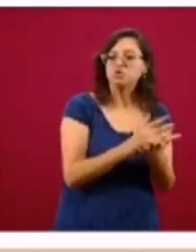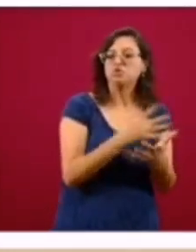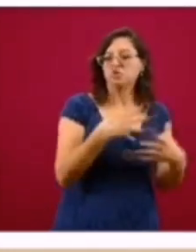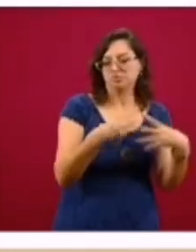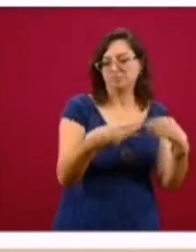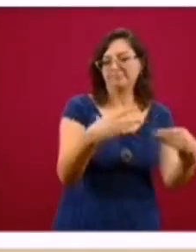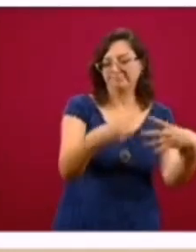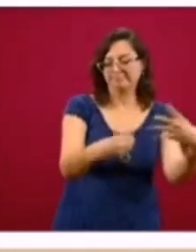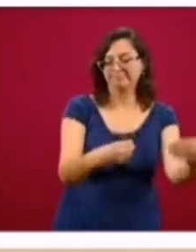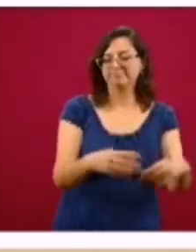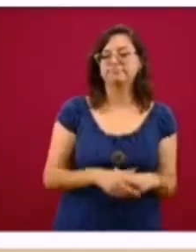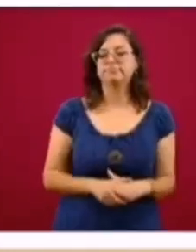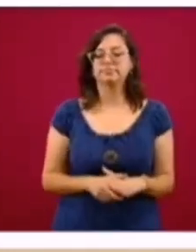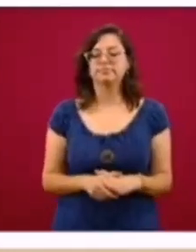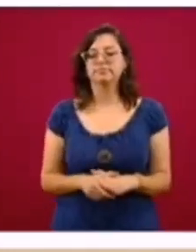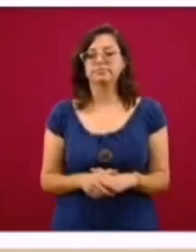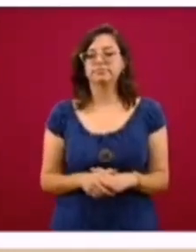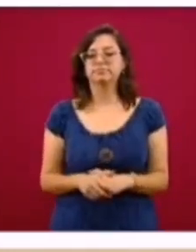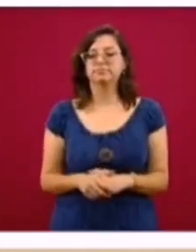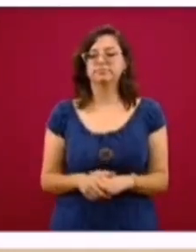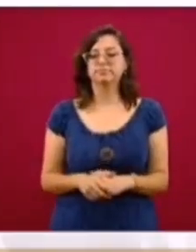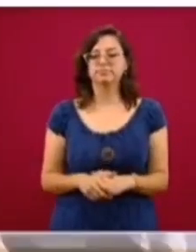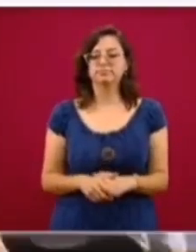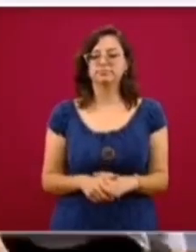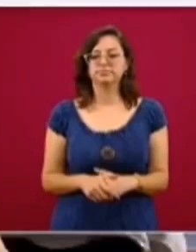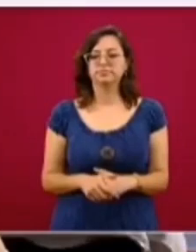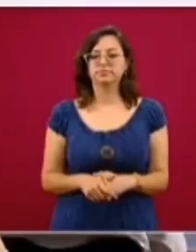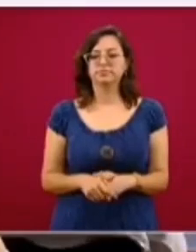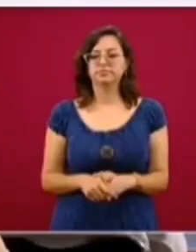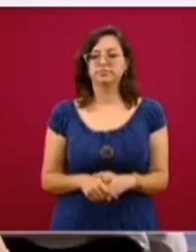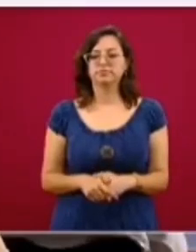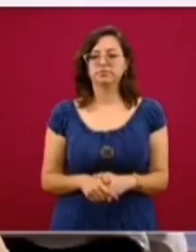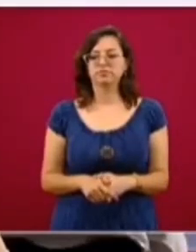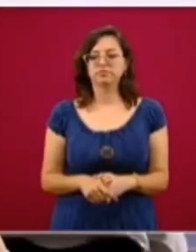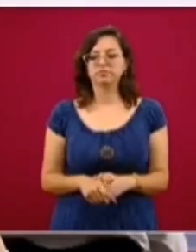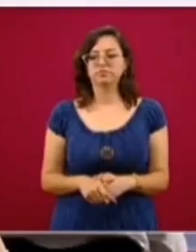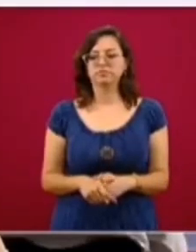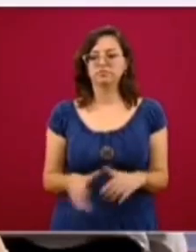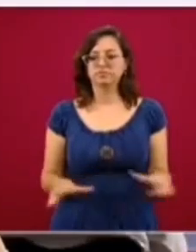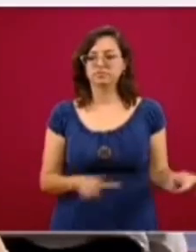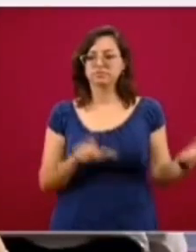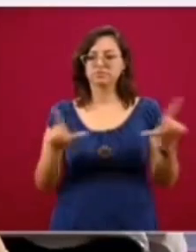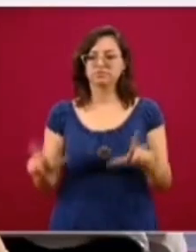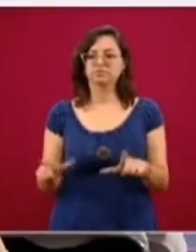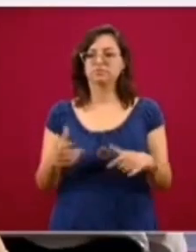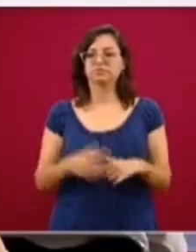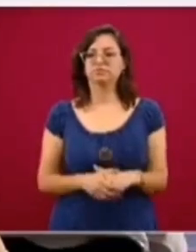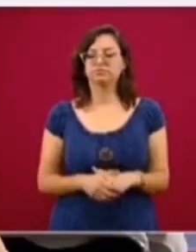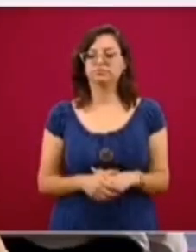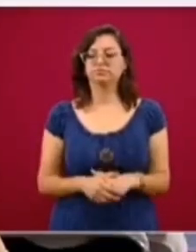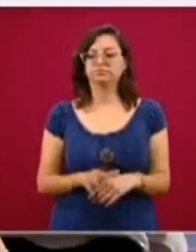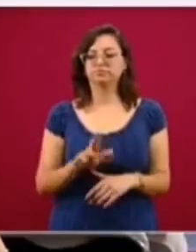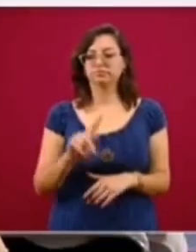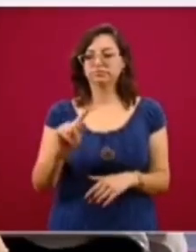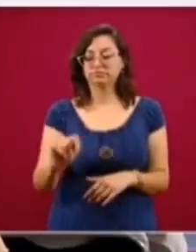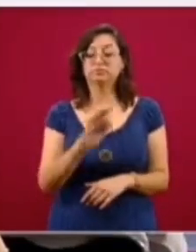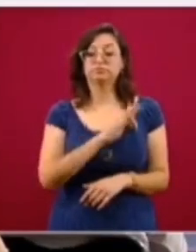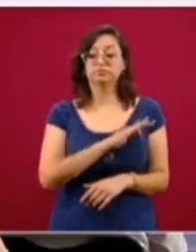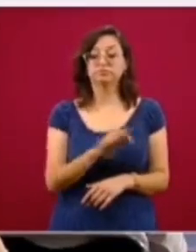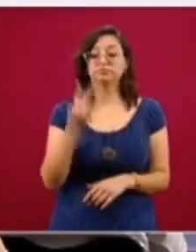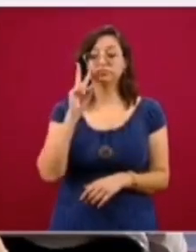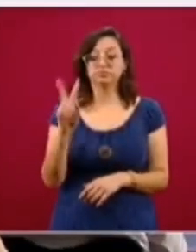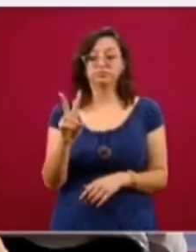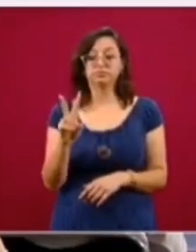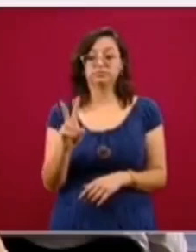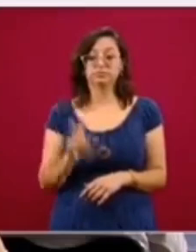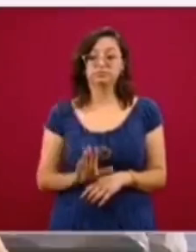epidemiológica 27. Veamos cómo está la tasa de reproducción. La siguiente, por favor, el número básico de reproducción. Y bueno, aquí